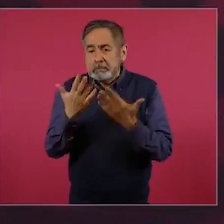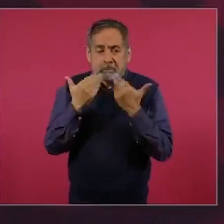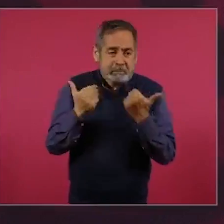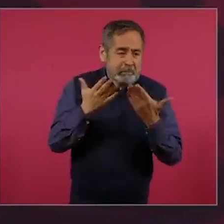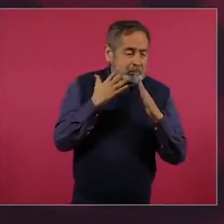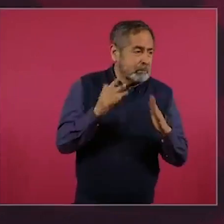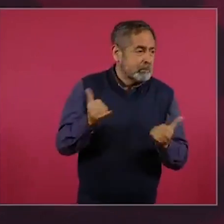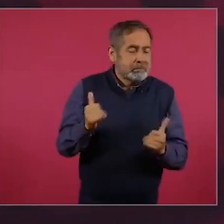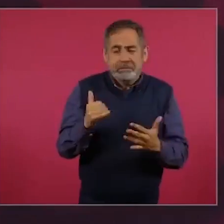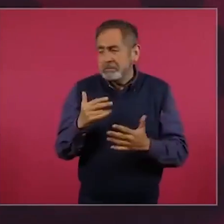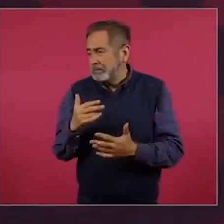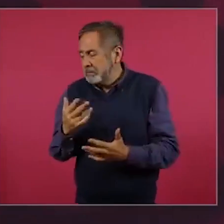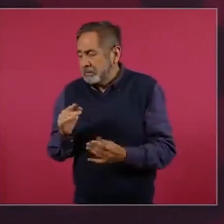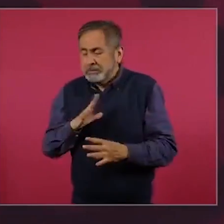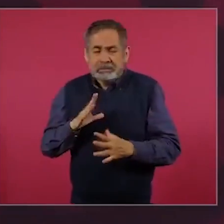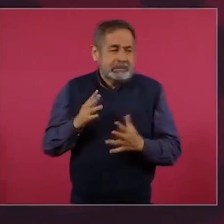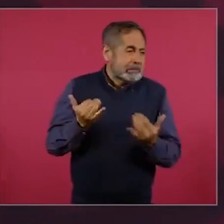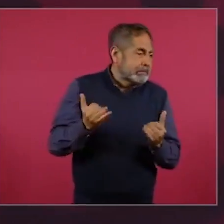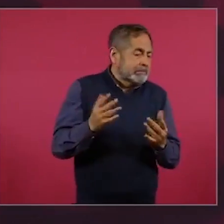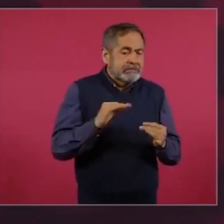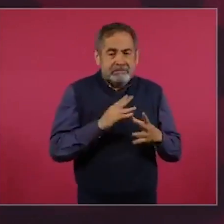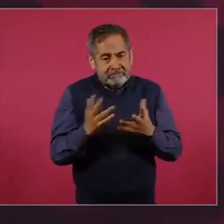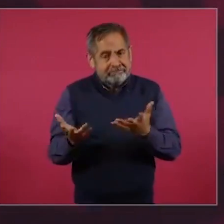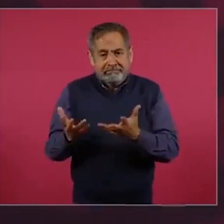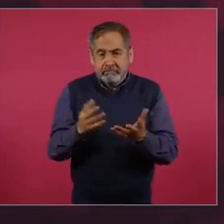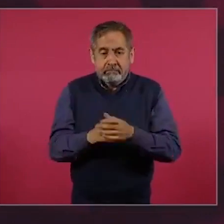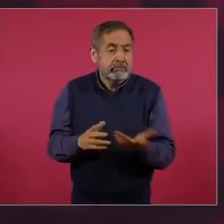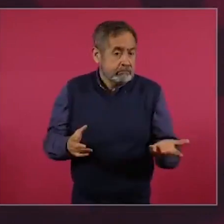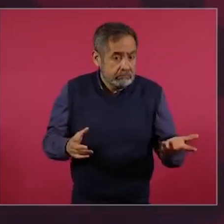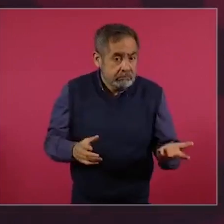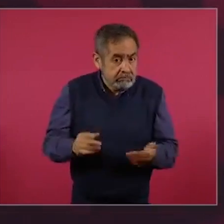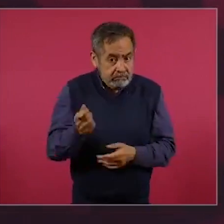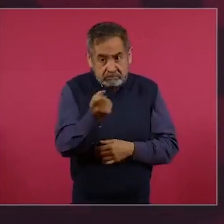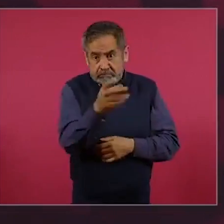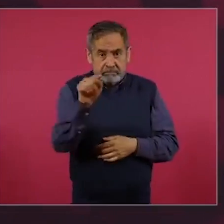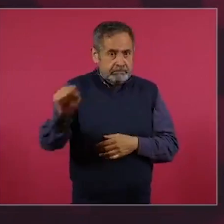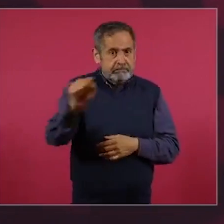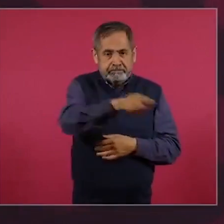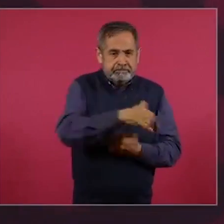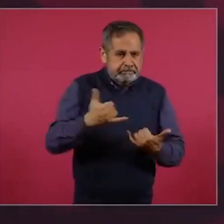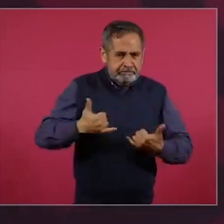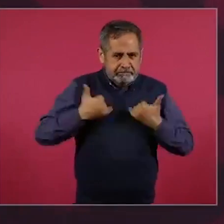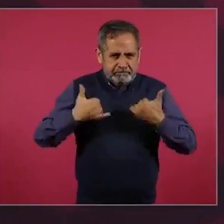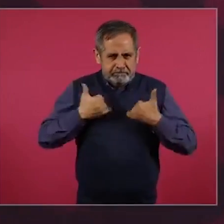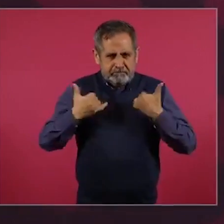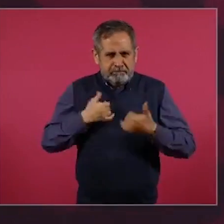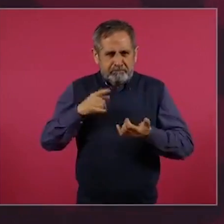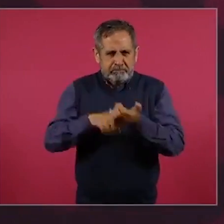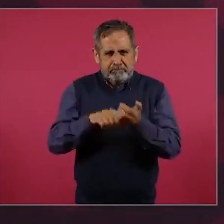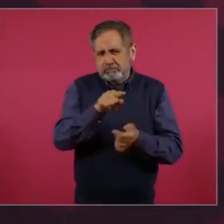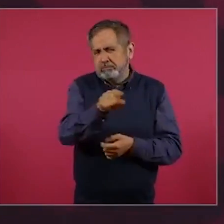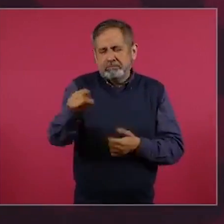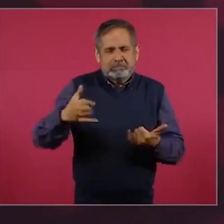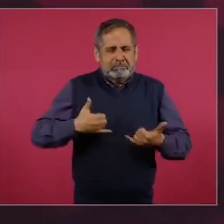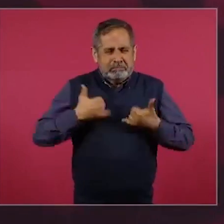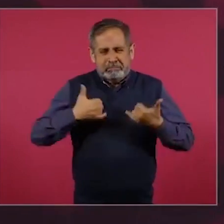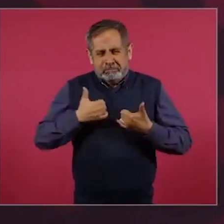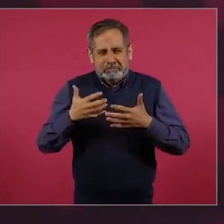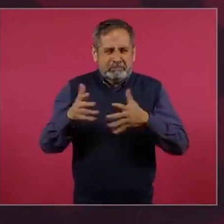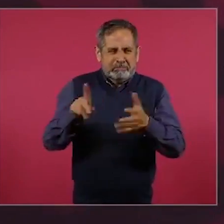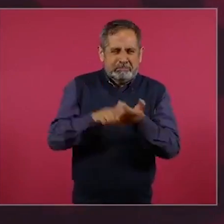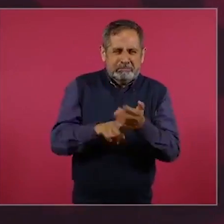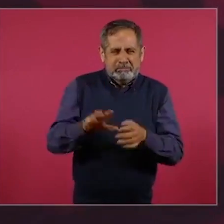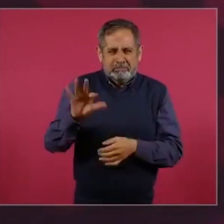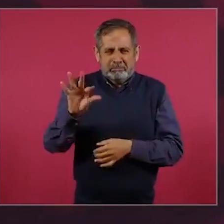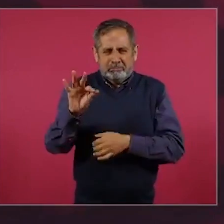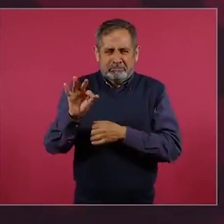Los jóvenes, los que tienen todavía jovencitos, son como adolescentes, hasta